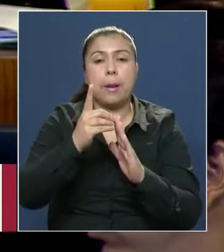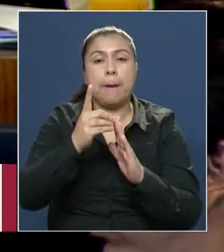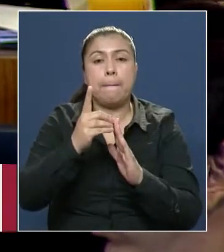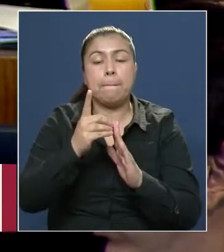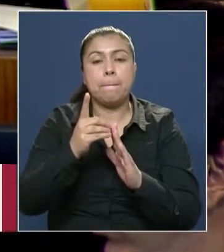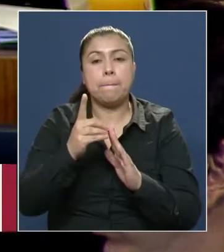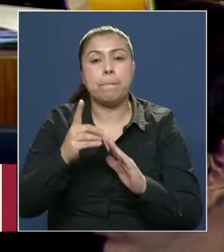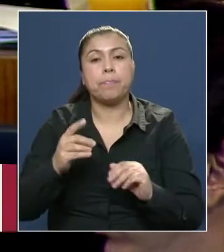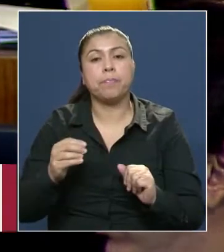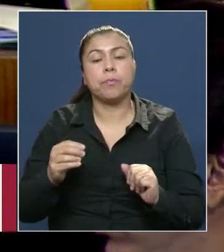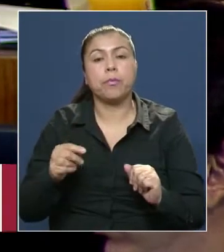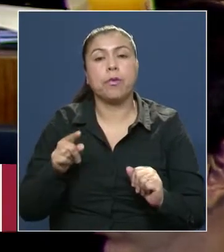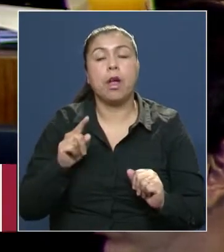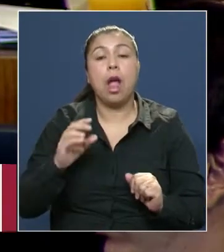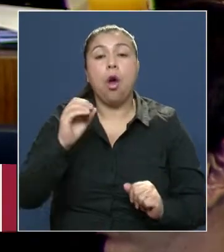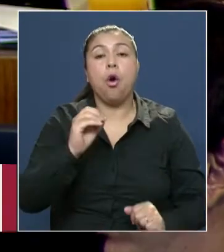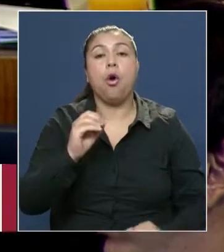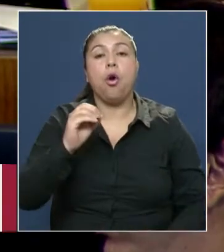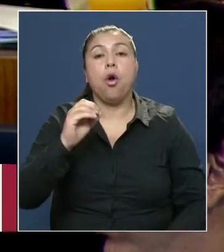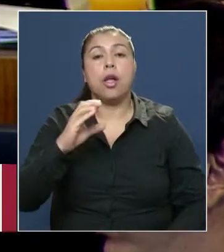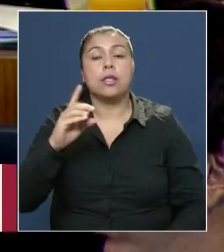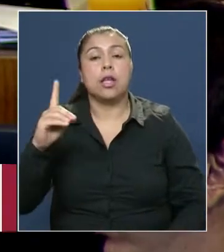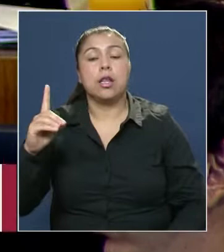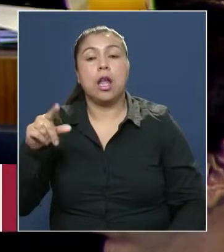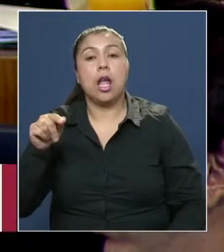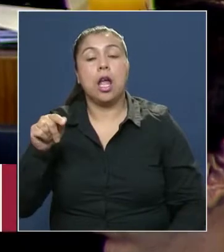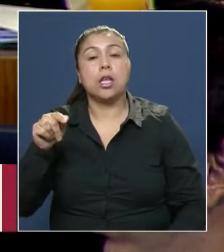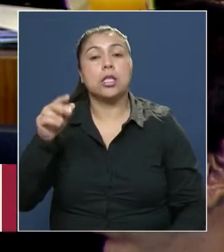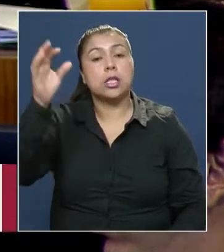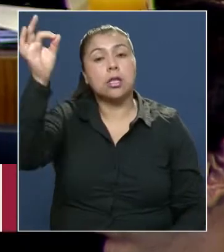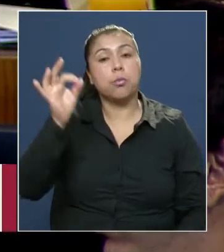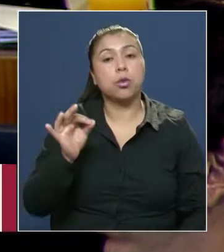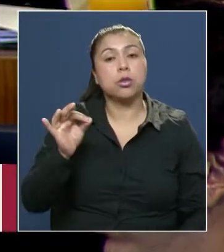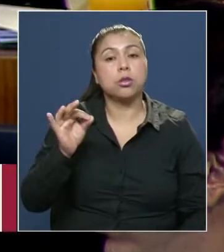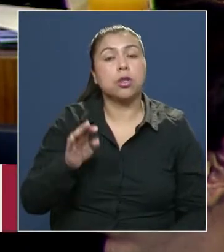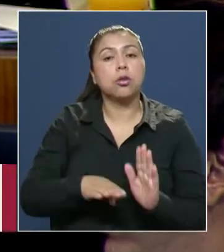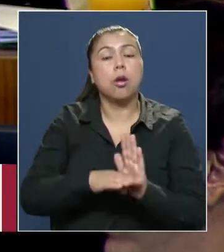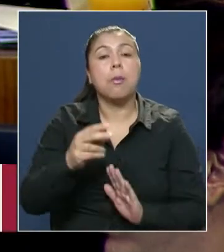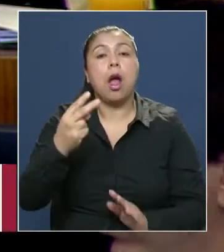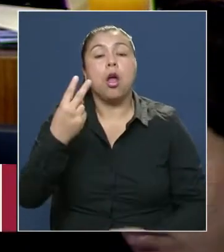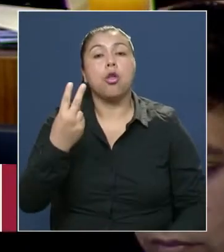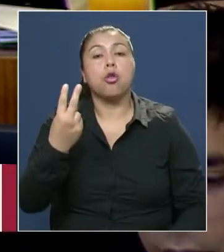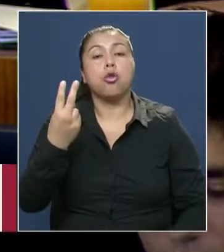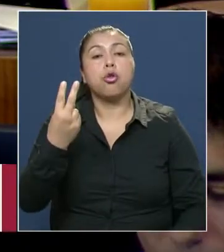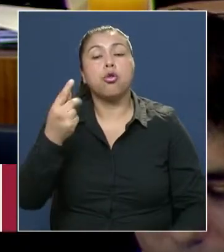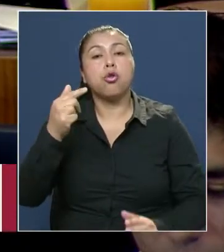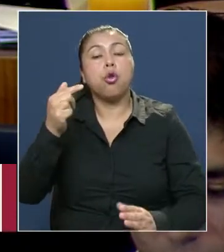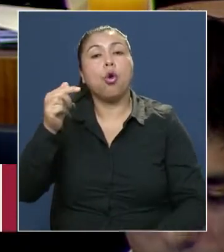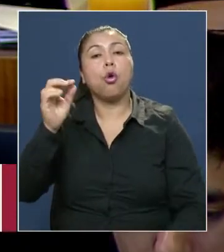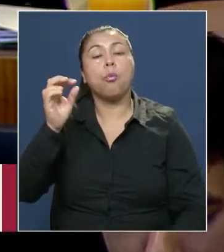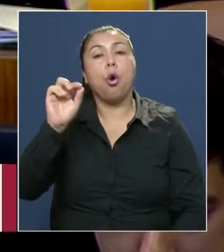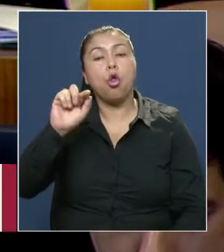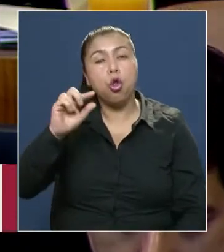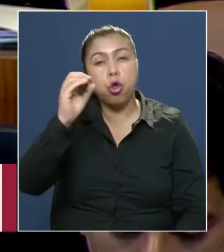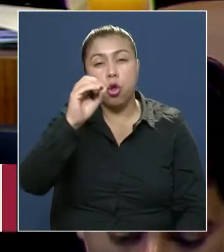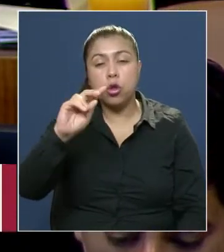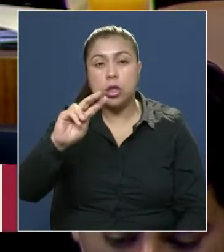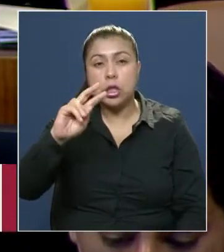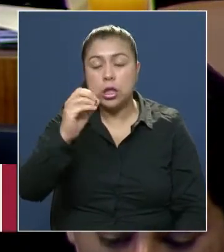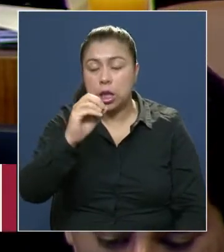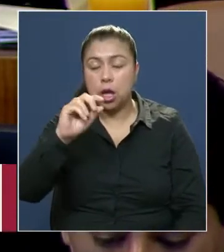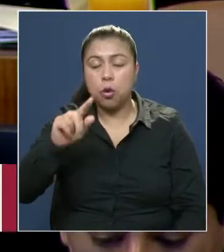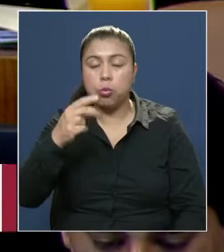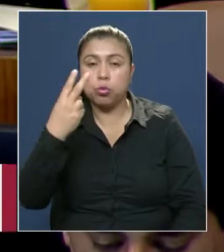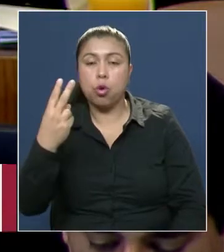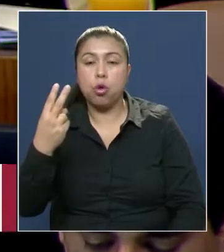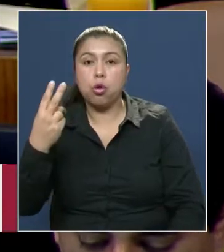siendo que en la OECD ese promedio excede los dos puntos del PIB. Por lo tanto, hay mucho que recorrer en